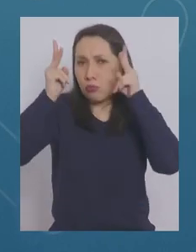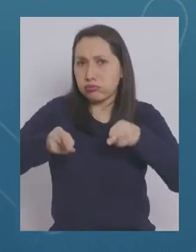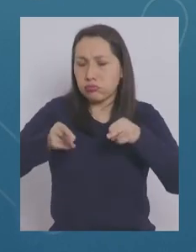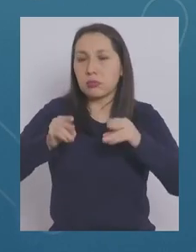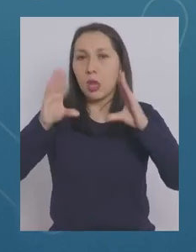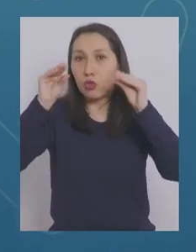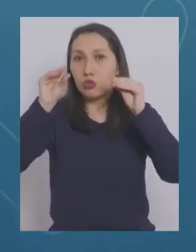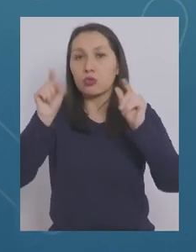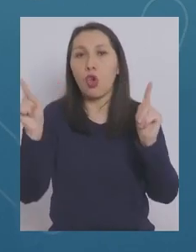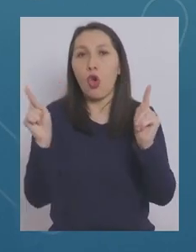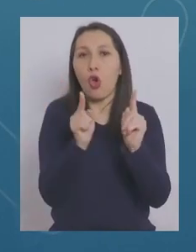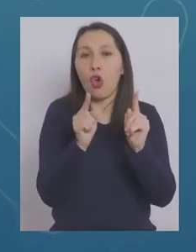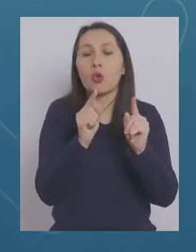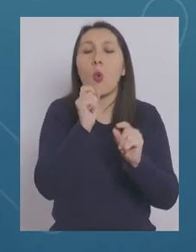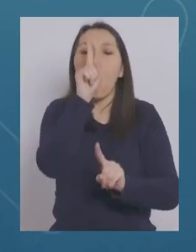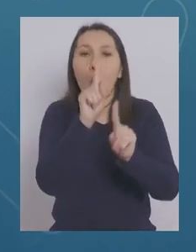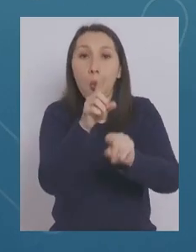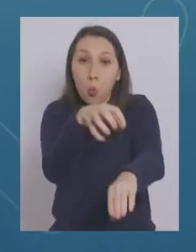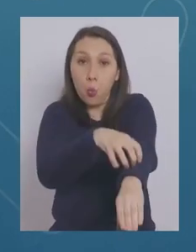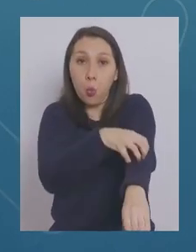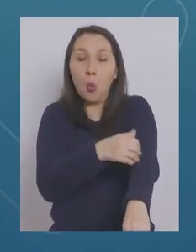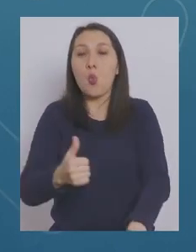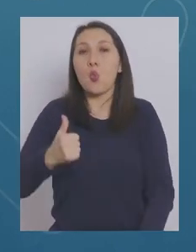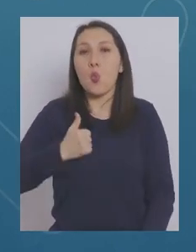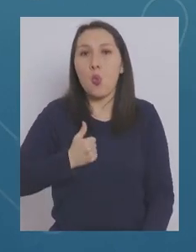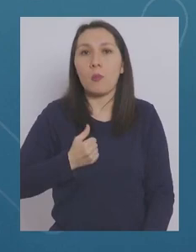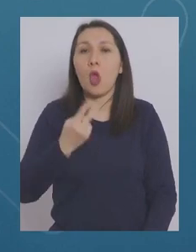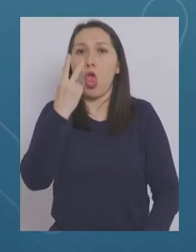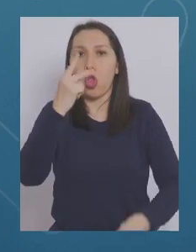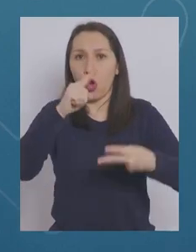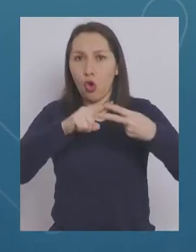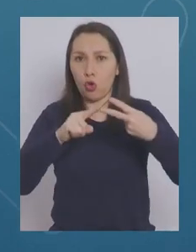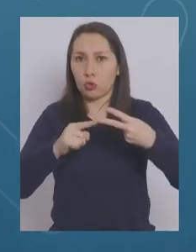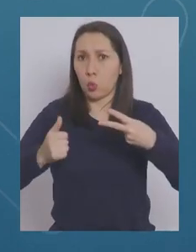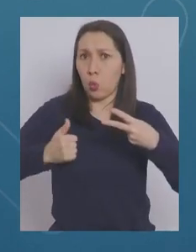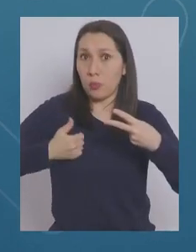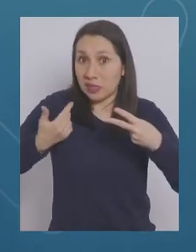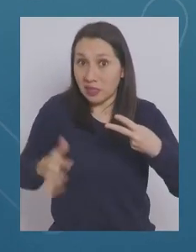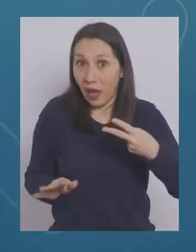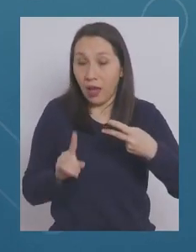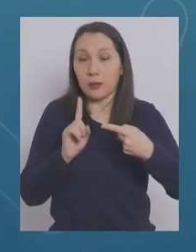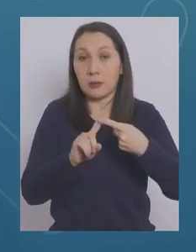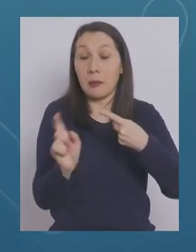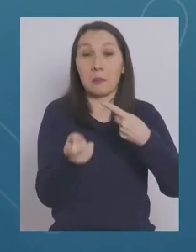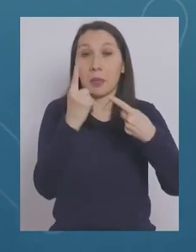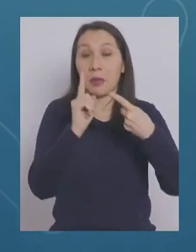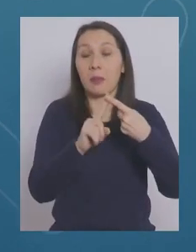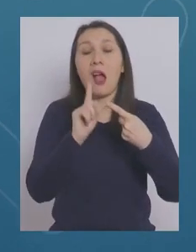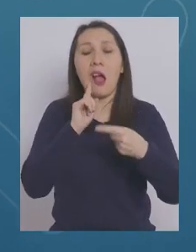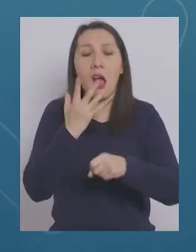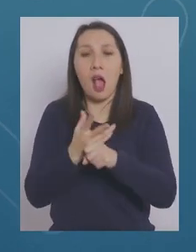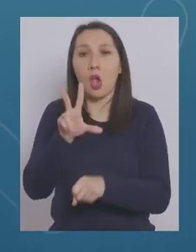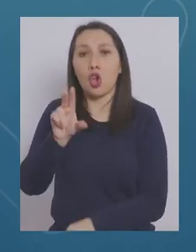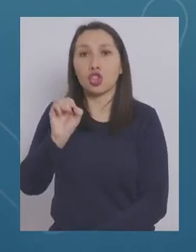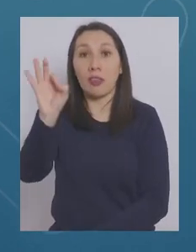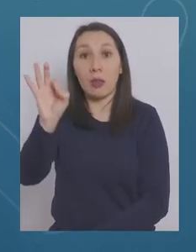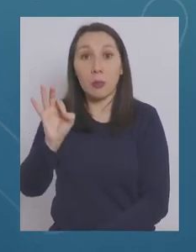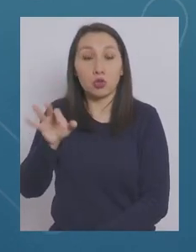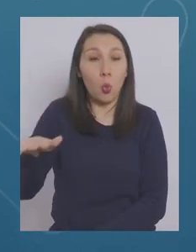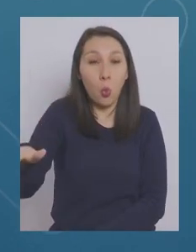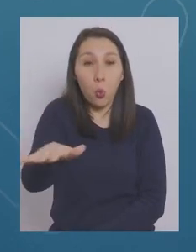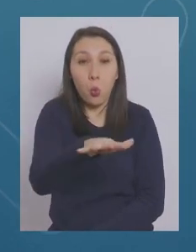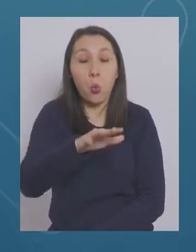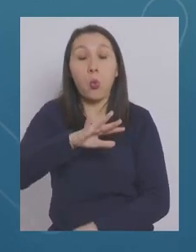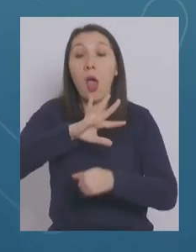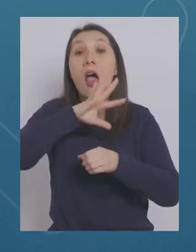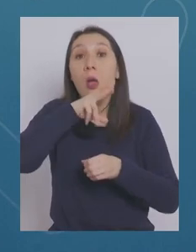de menor duración a las regiones que cumplan con dos indicadores. Primero, que tenga al menos el 80% de su población